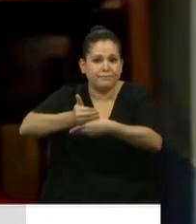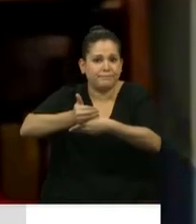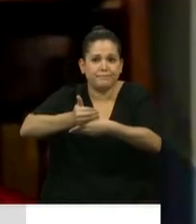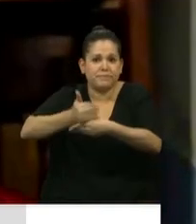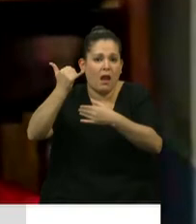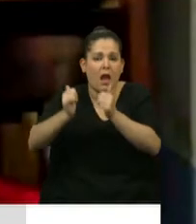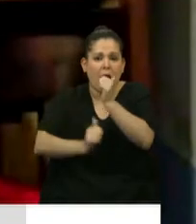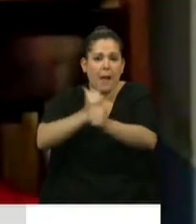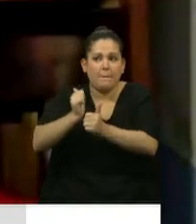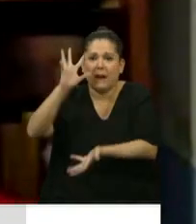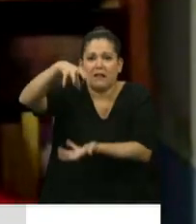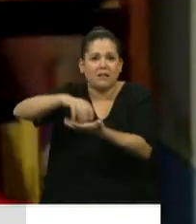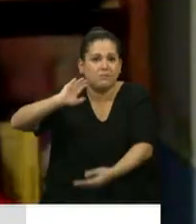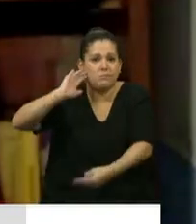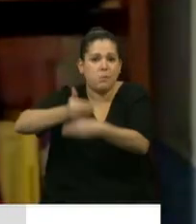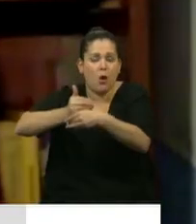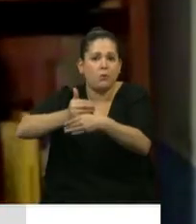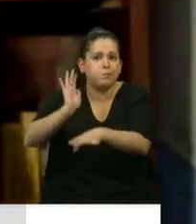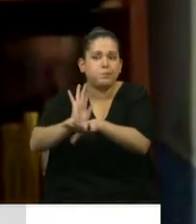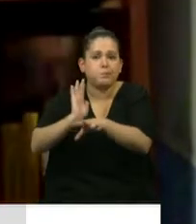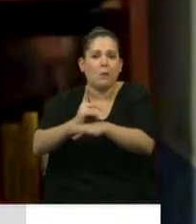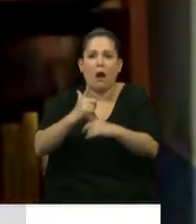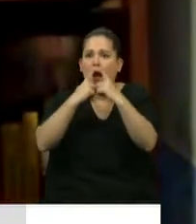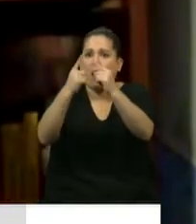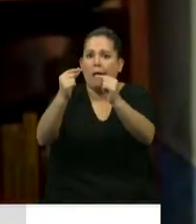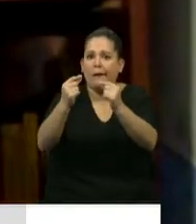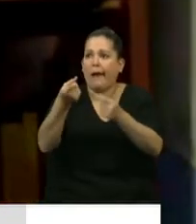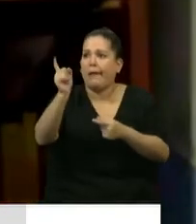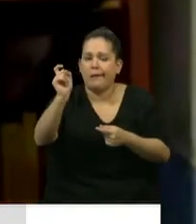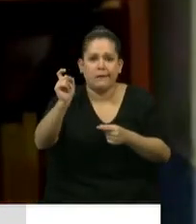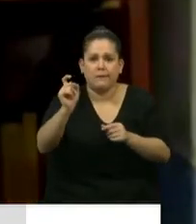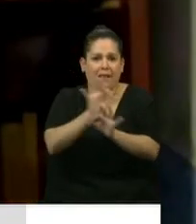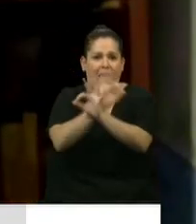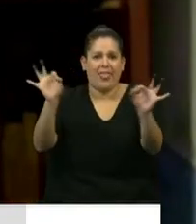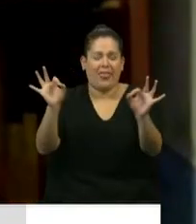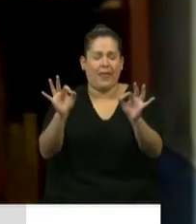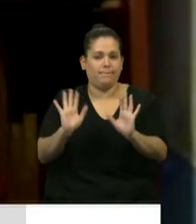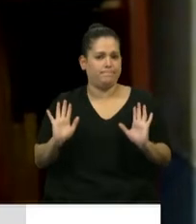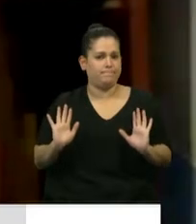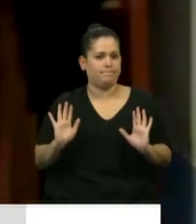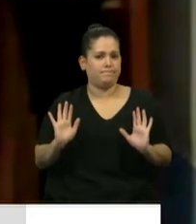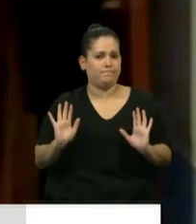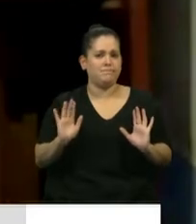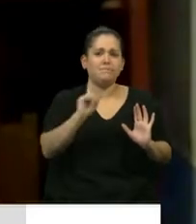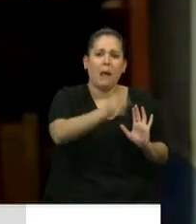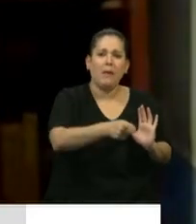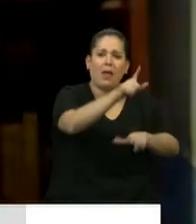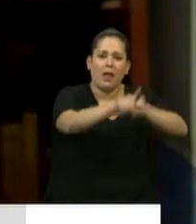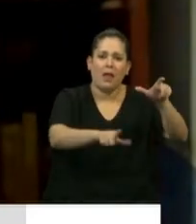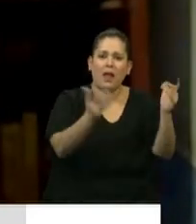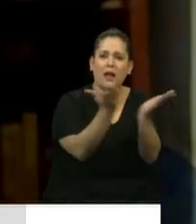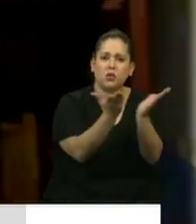se cierra y no hay a quién ir a golpearle la puerta. El sacrificio de nuestros estudiantes,